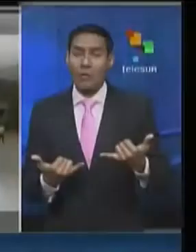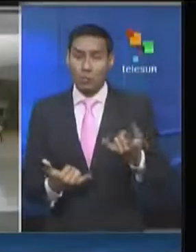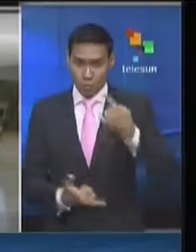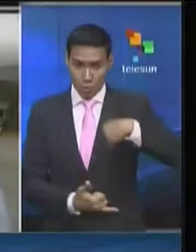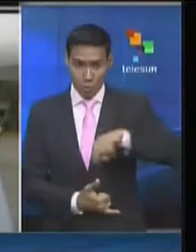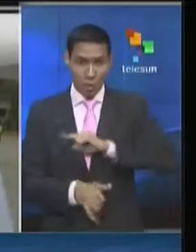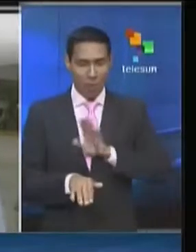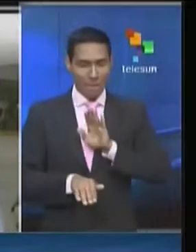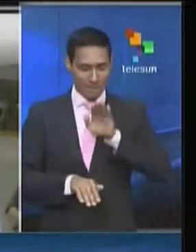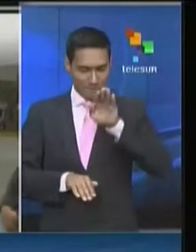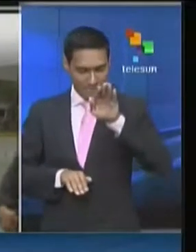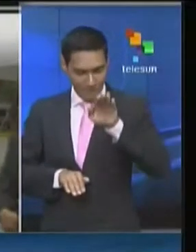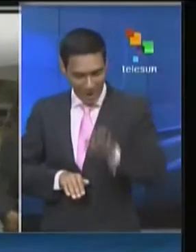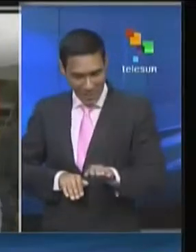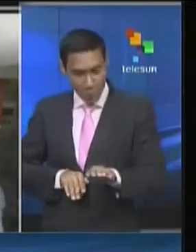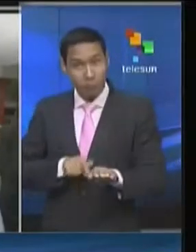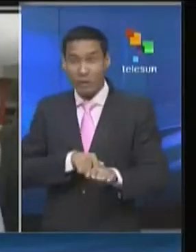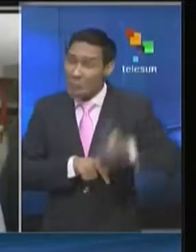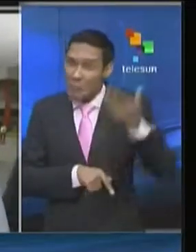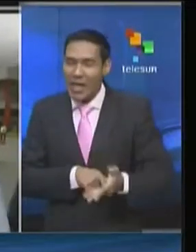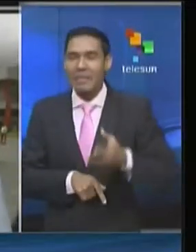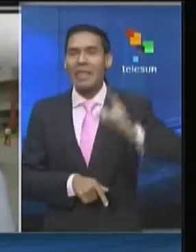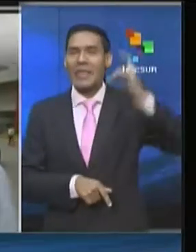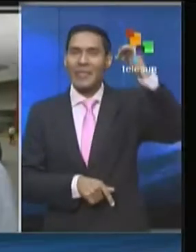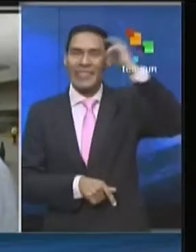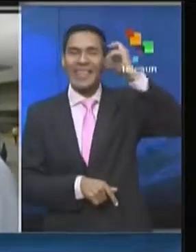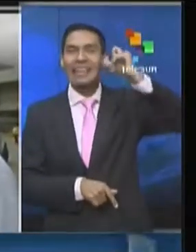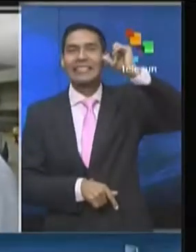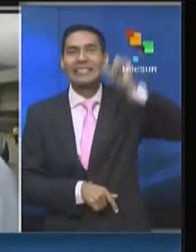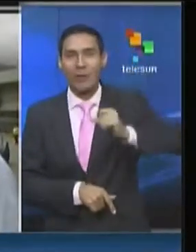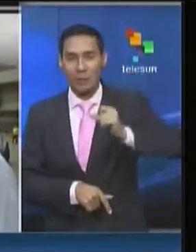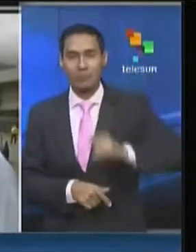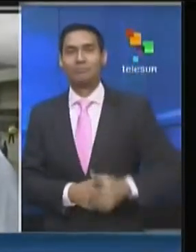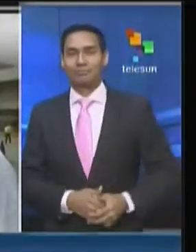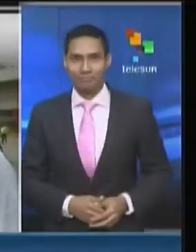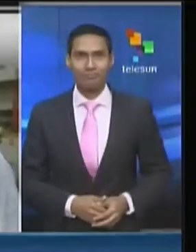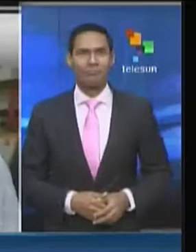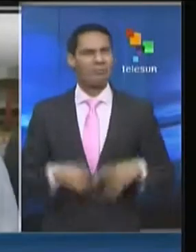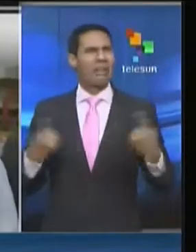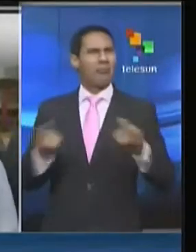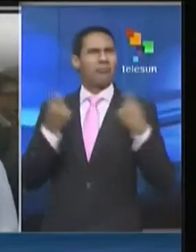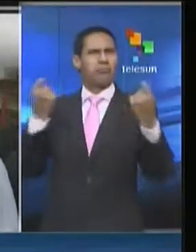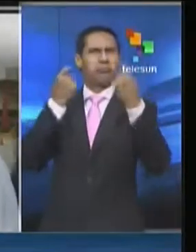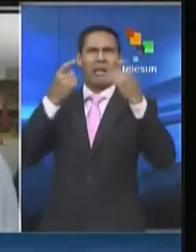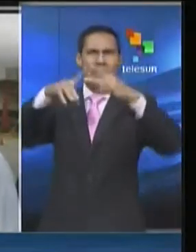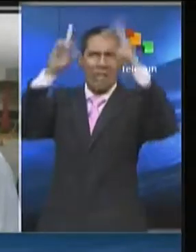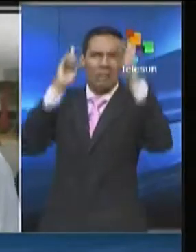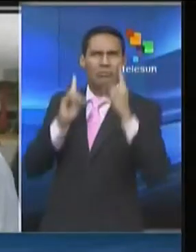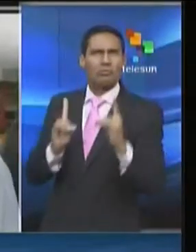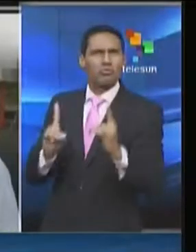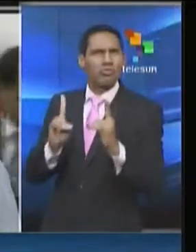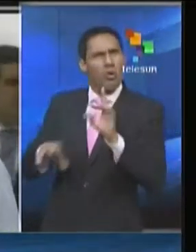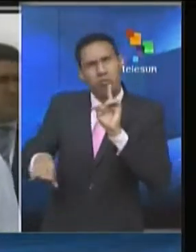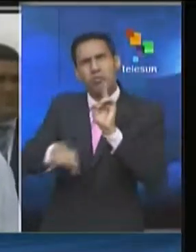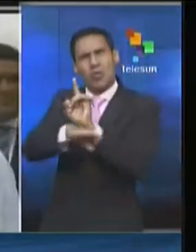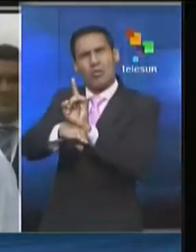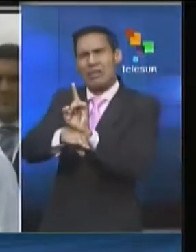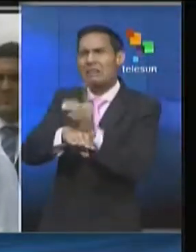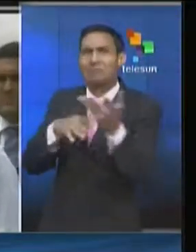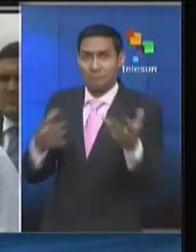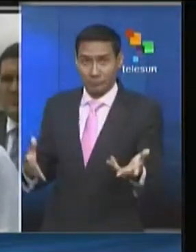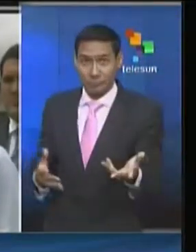El día sábado, cuando en un acto de unanimidad, de contundencia,